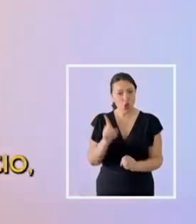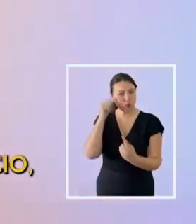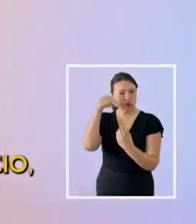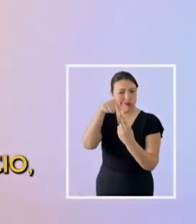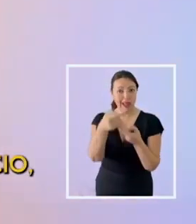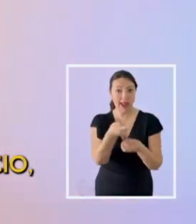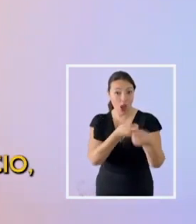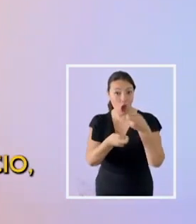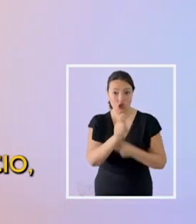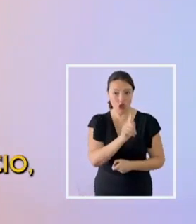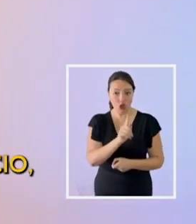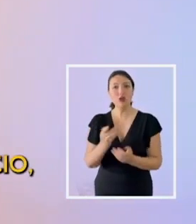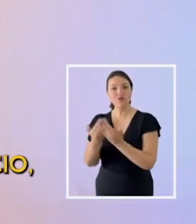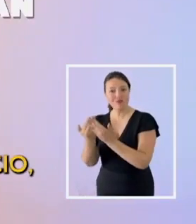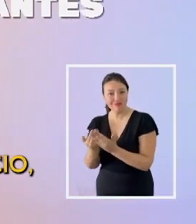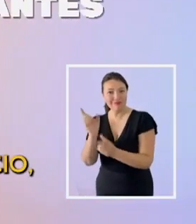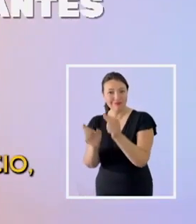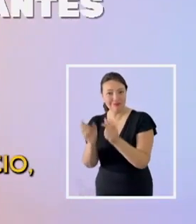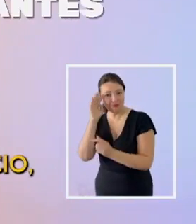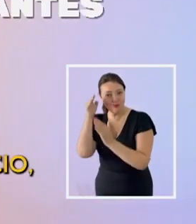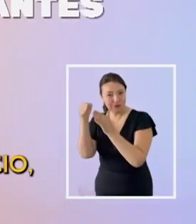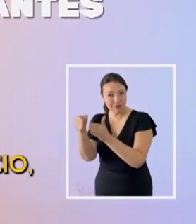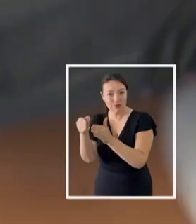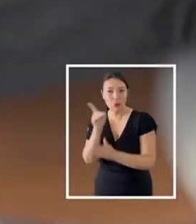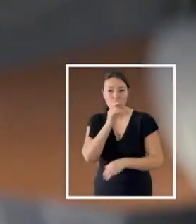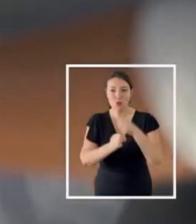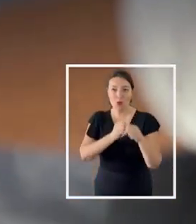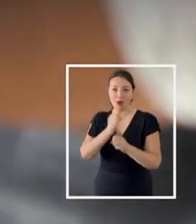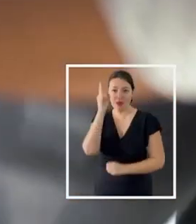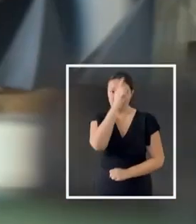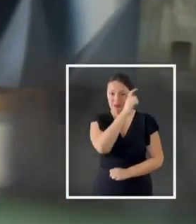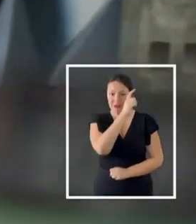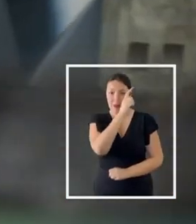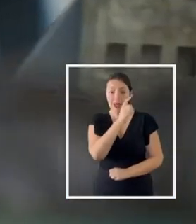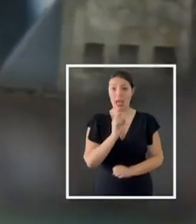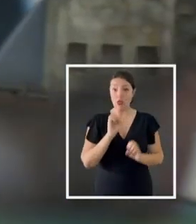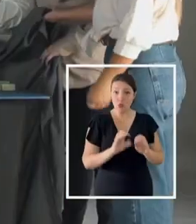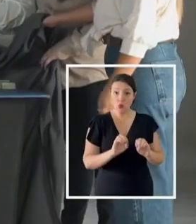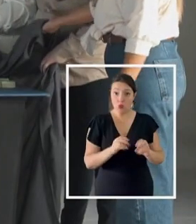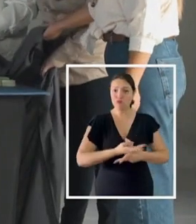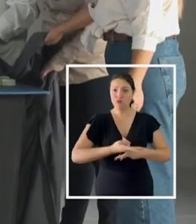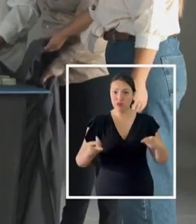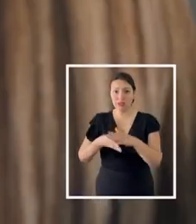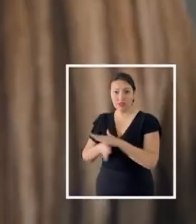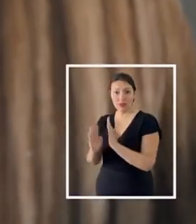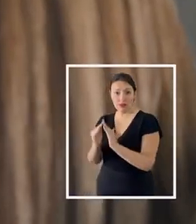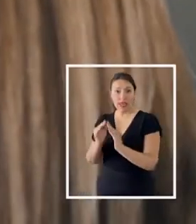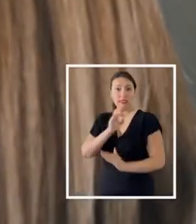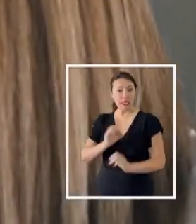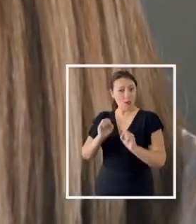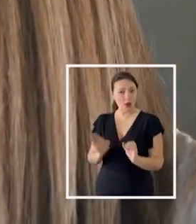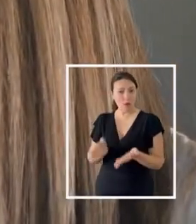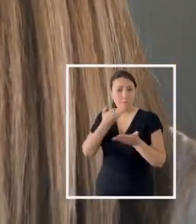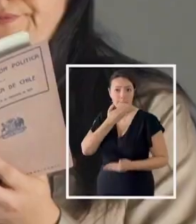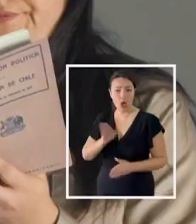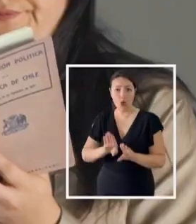educación Y que no ponga en el centro Al negocio Sino a nuestros estudiantes Los últimos años Han sido difíciles Para la educación pública Y el acceso a la